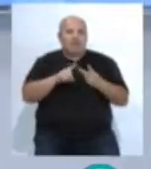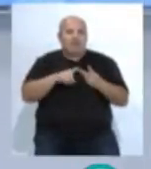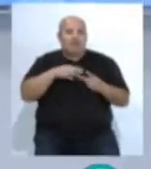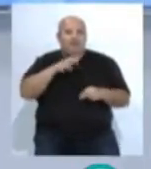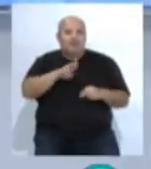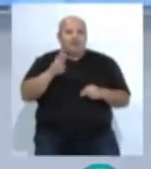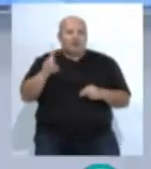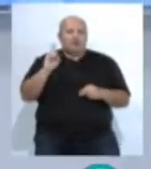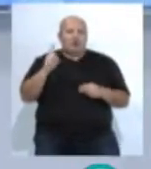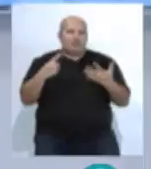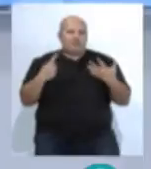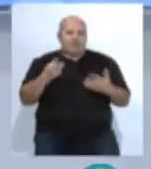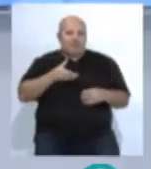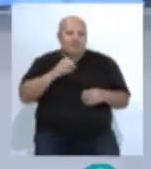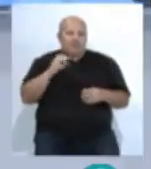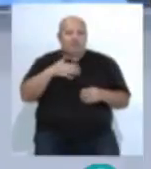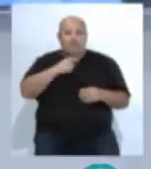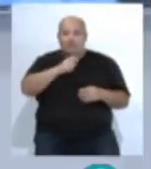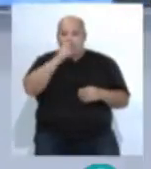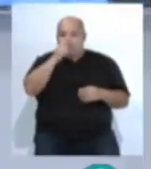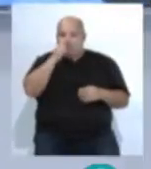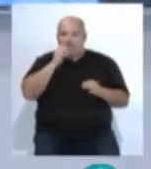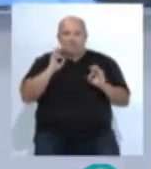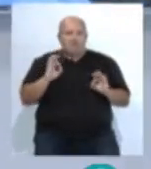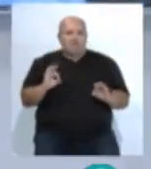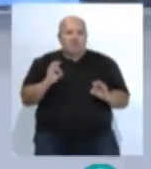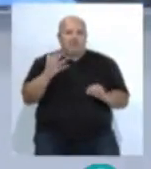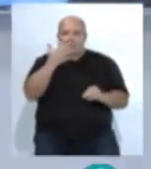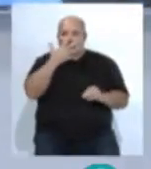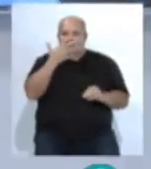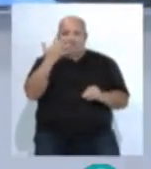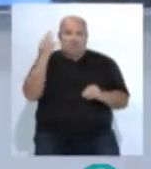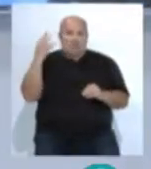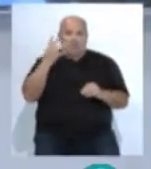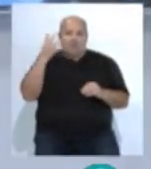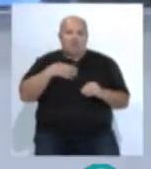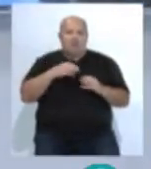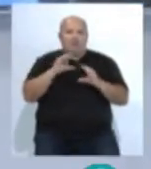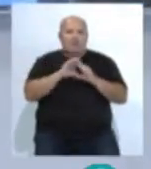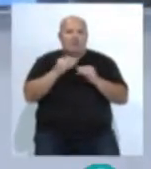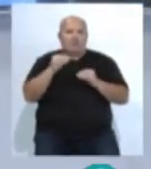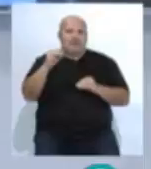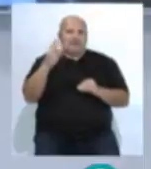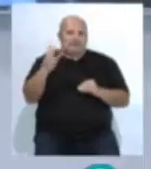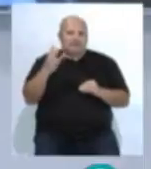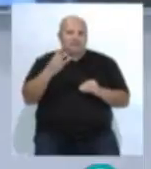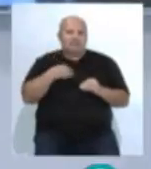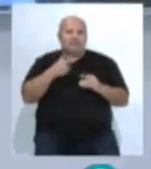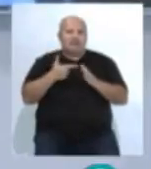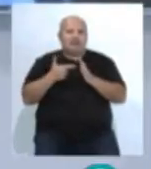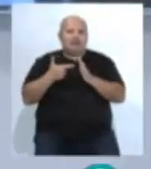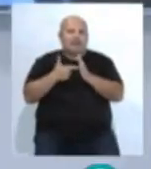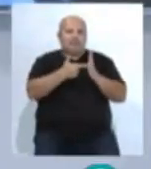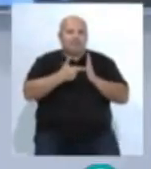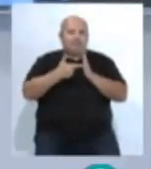Partido Popular se queda con 6. El Partido Socialista mantiene los 5 que tenía y Ciudadanos sube a 3. Así queda el reparto de